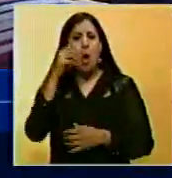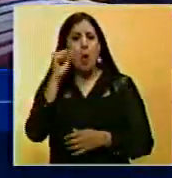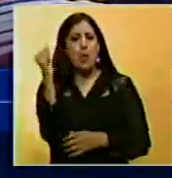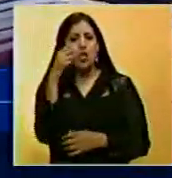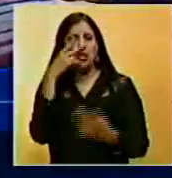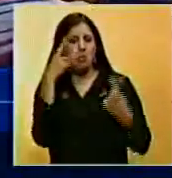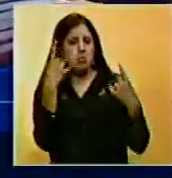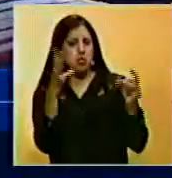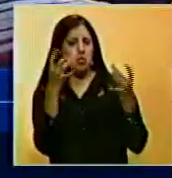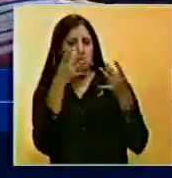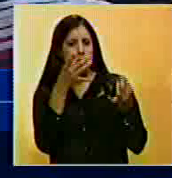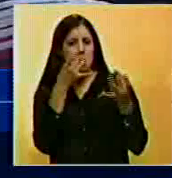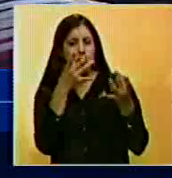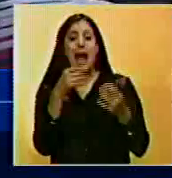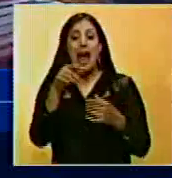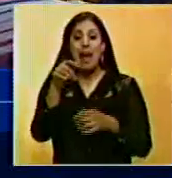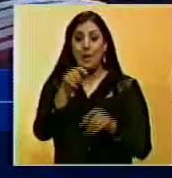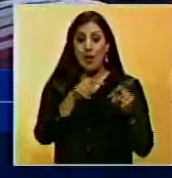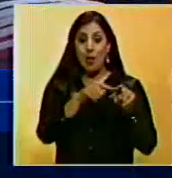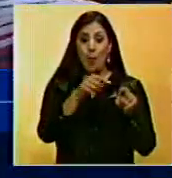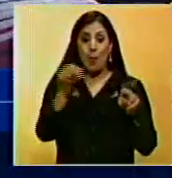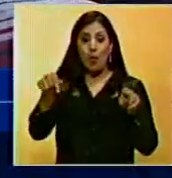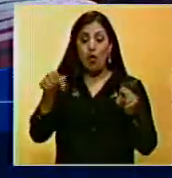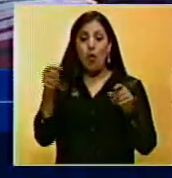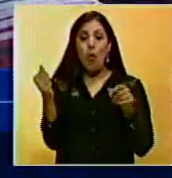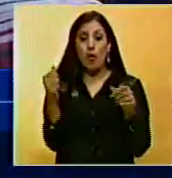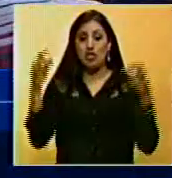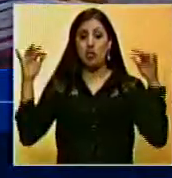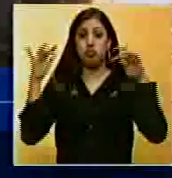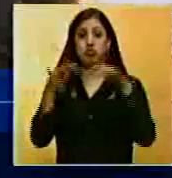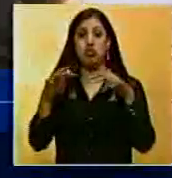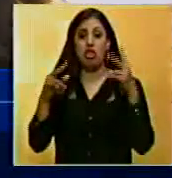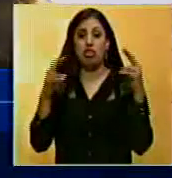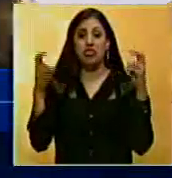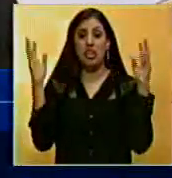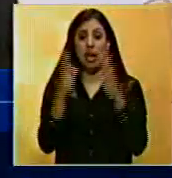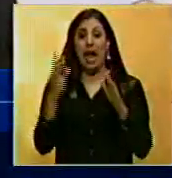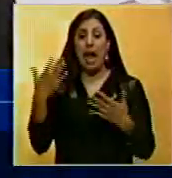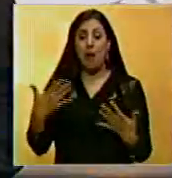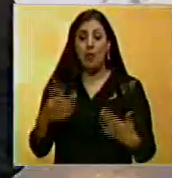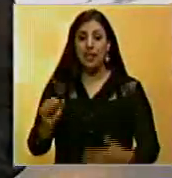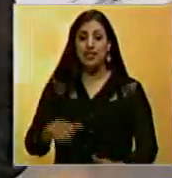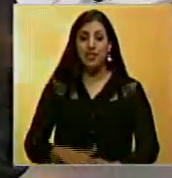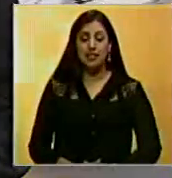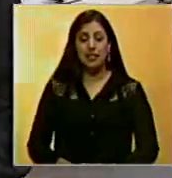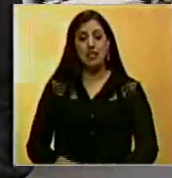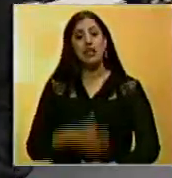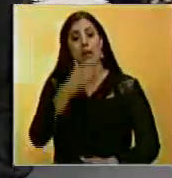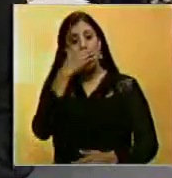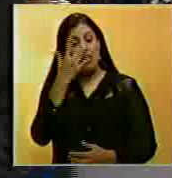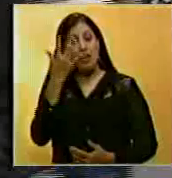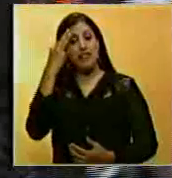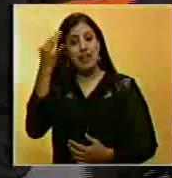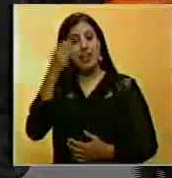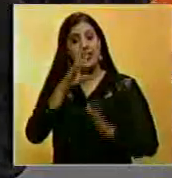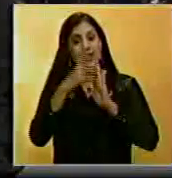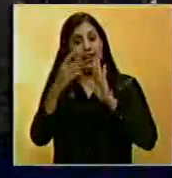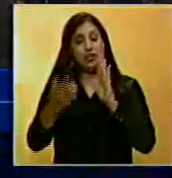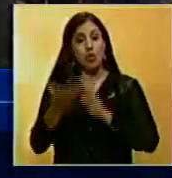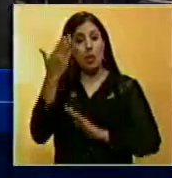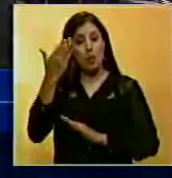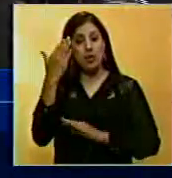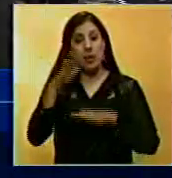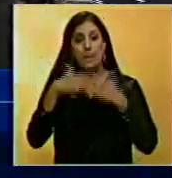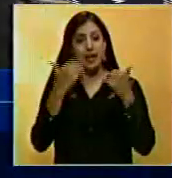el problema es entre ellos, hasta 200 funcionarios de cada cual. El Ministerio Público comisionó al Fiscal de Derechos Fundamentales, Luis